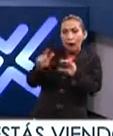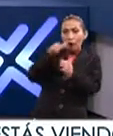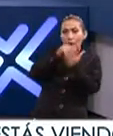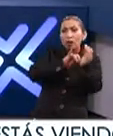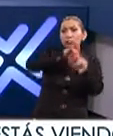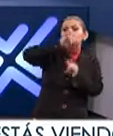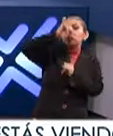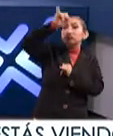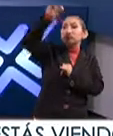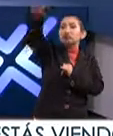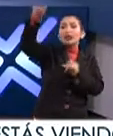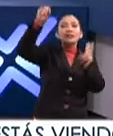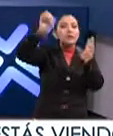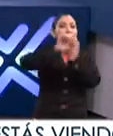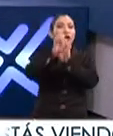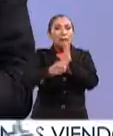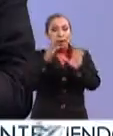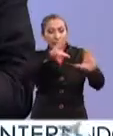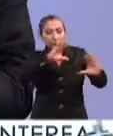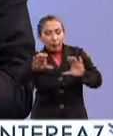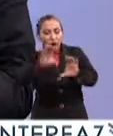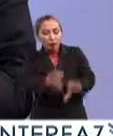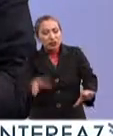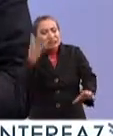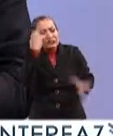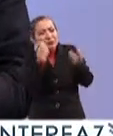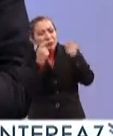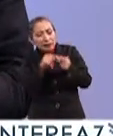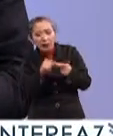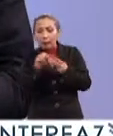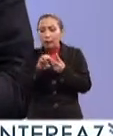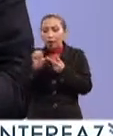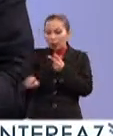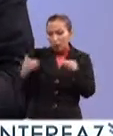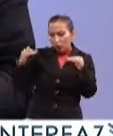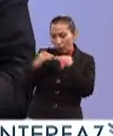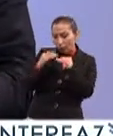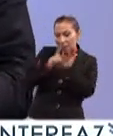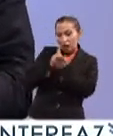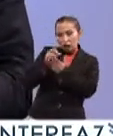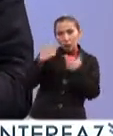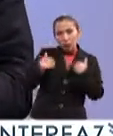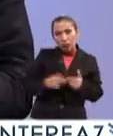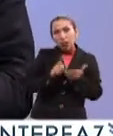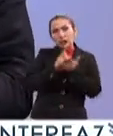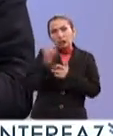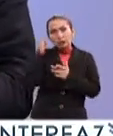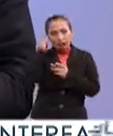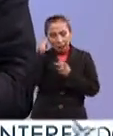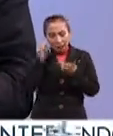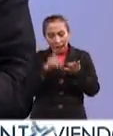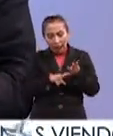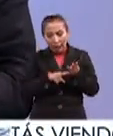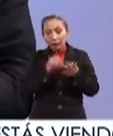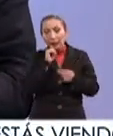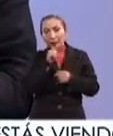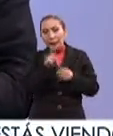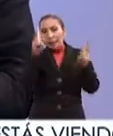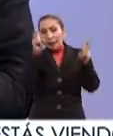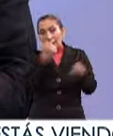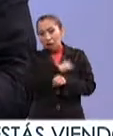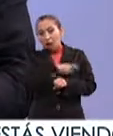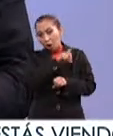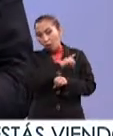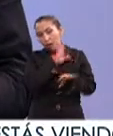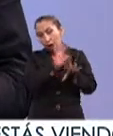zonas de alta marginación, en temas como alfabetización digital, en temas como equidad, derechos humanos, derechos de los indígenas, también en temas